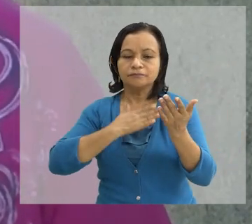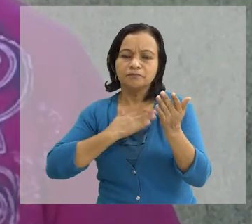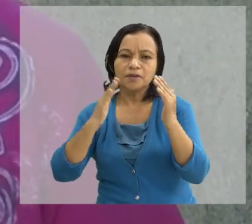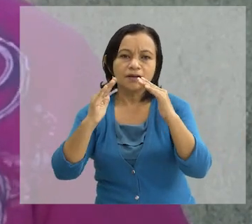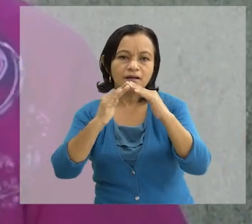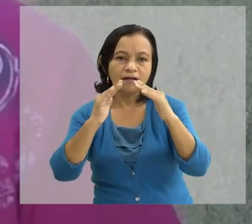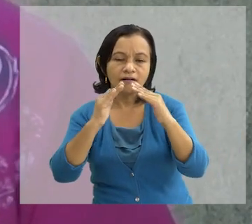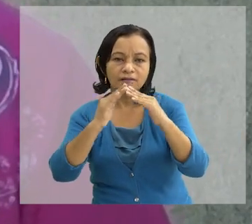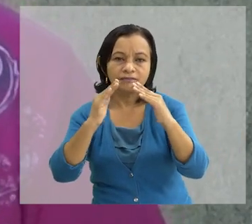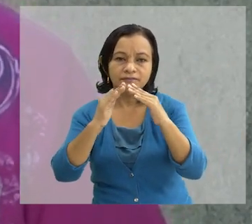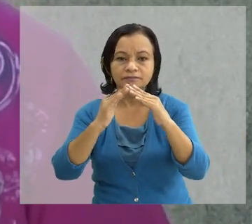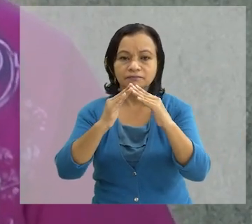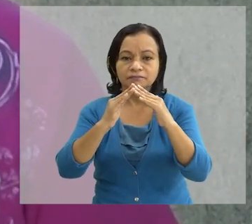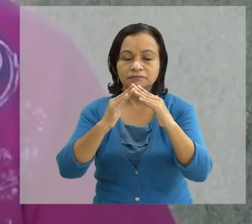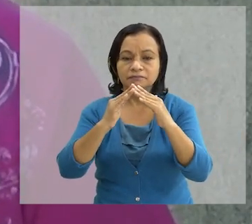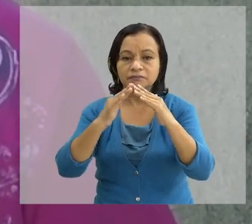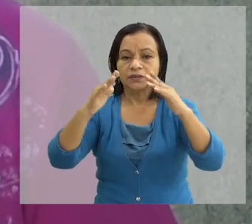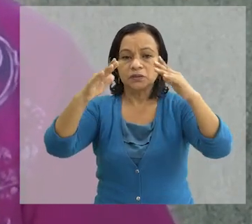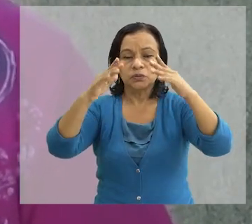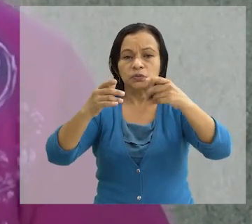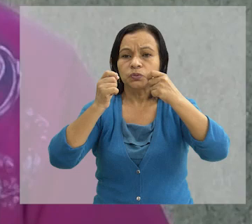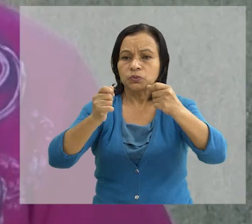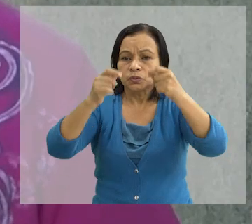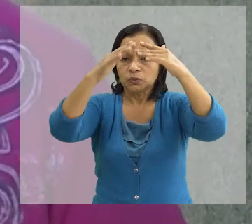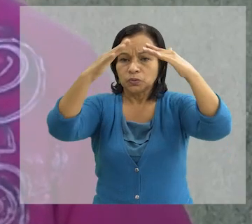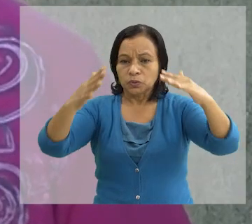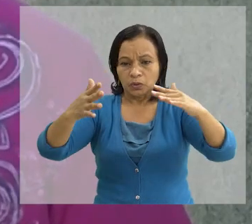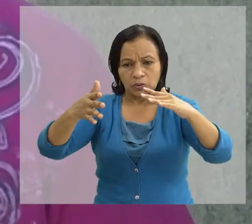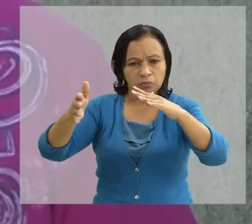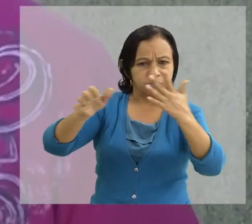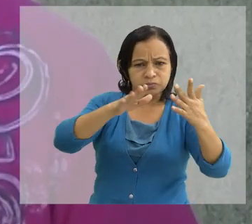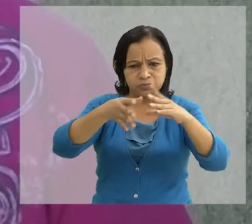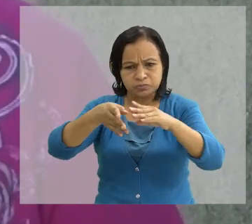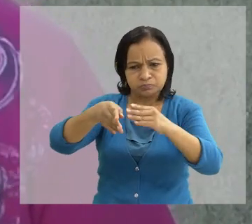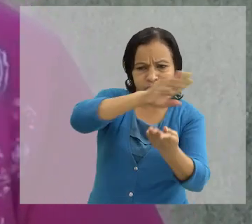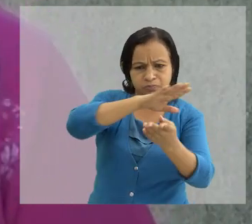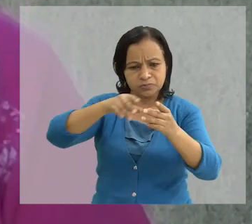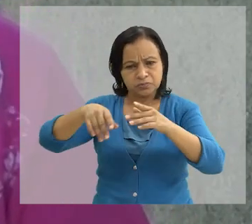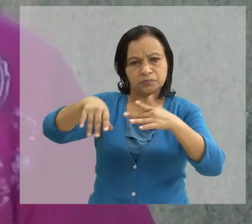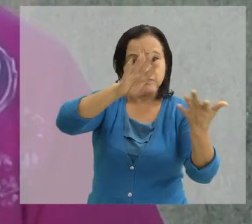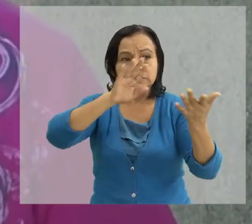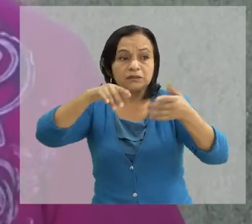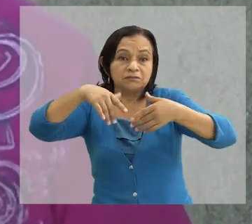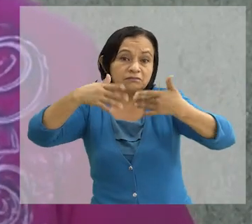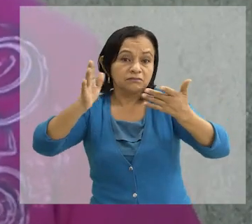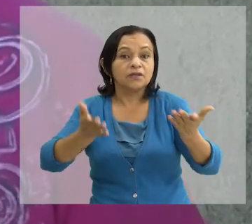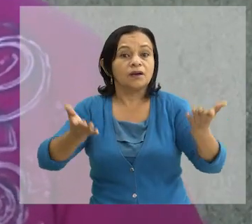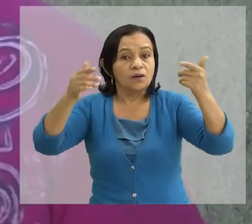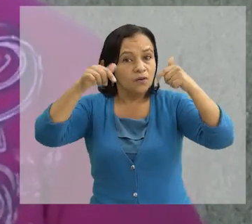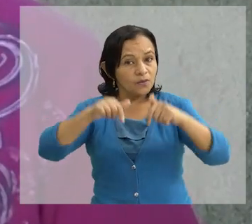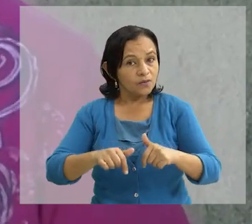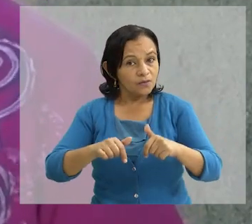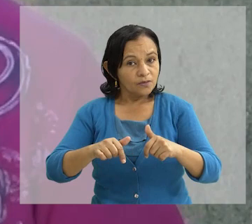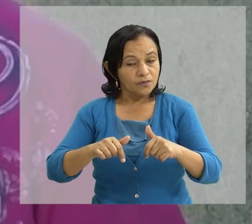casita pues era de carpa y todo me lo desbarató, quebró los palos. Pero ya, ahora